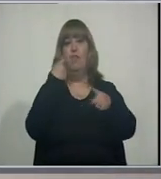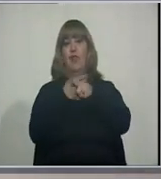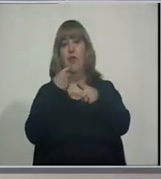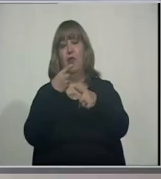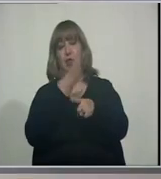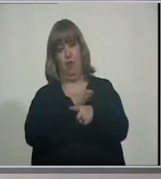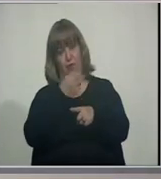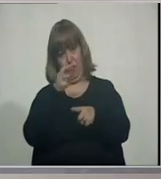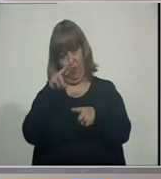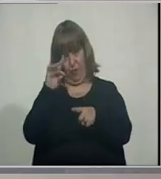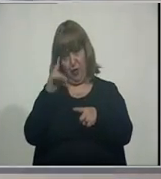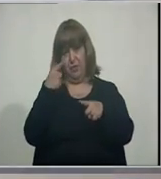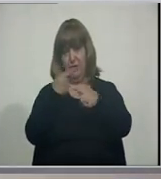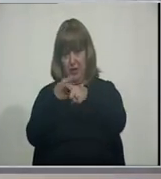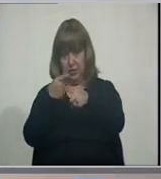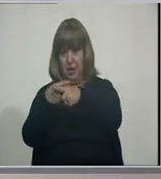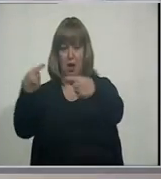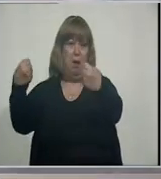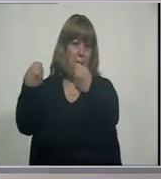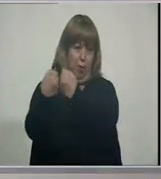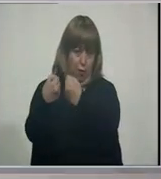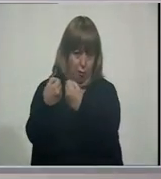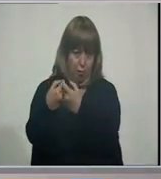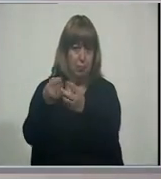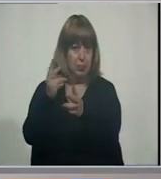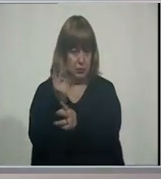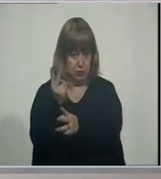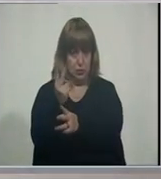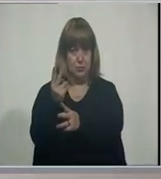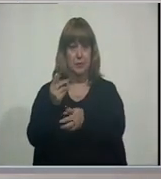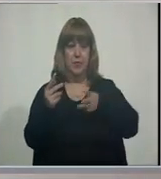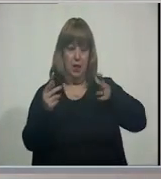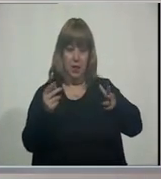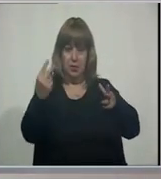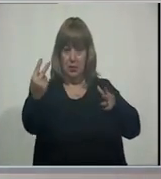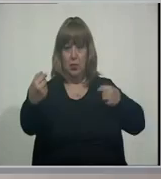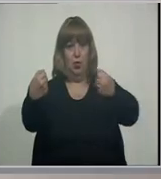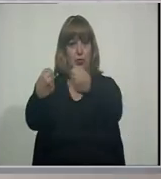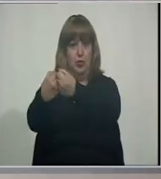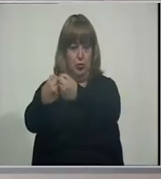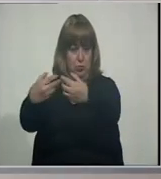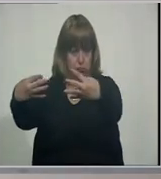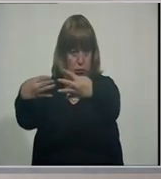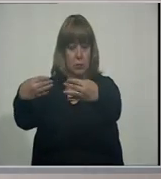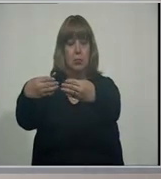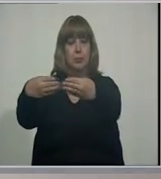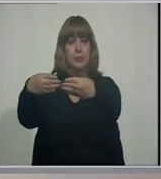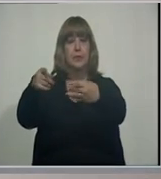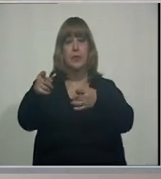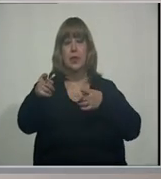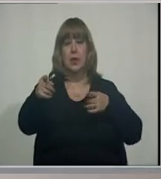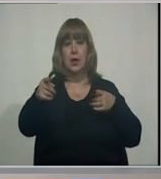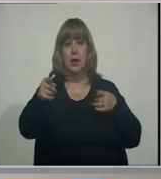bueno Tuvieron un encuentro cercano automovilístico en esta intersección Afortunadamente en este